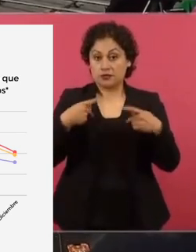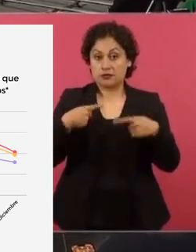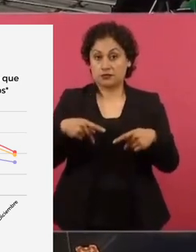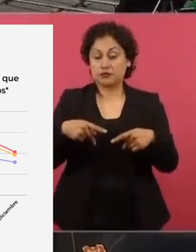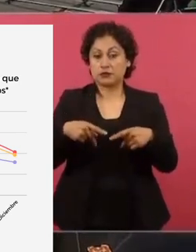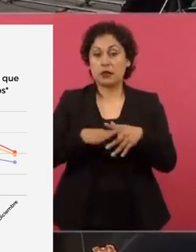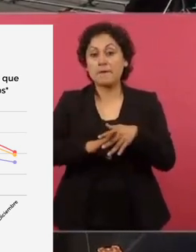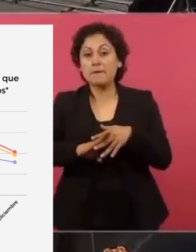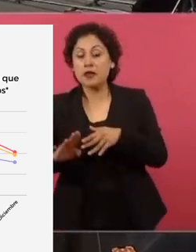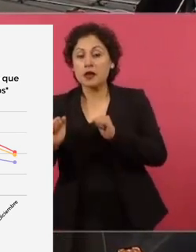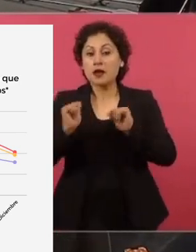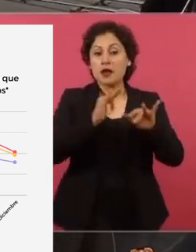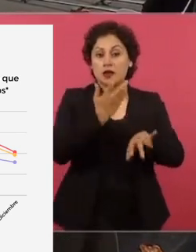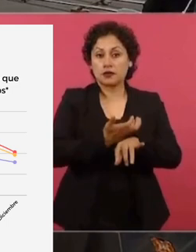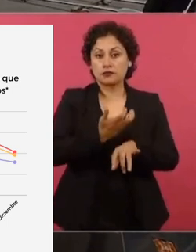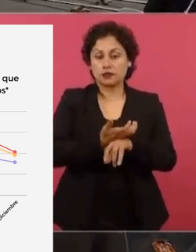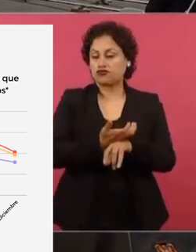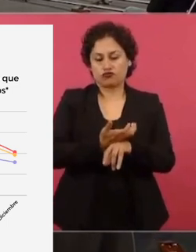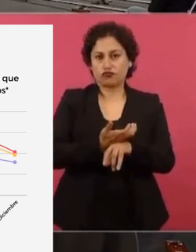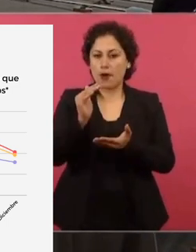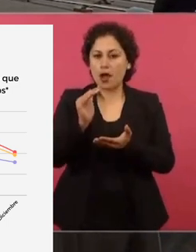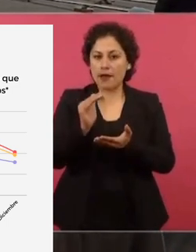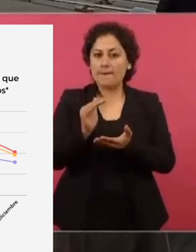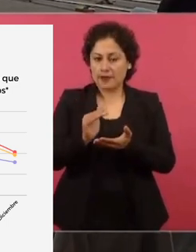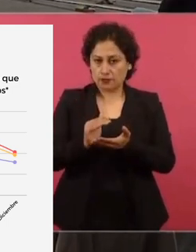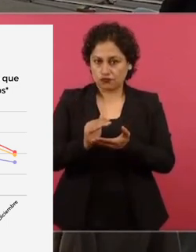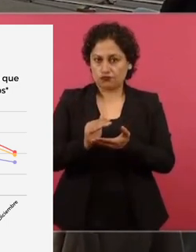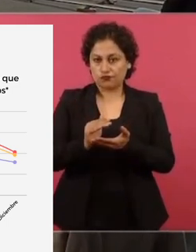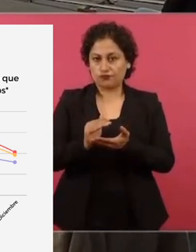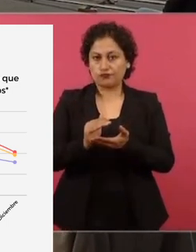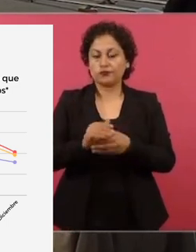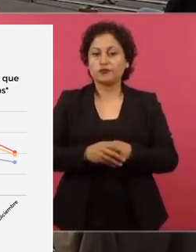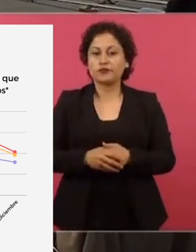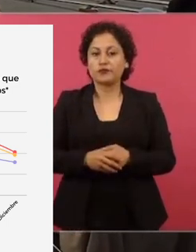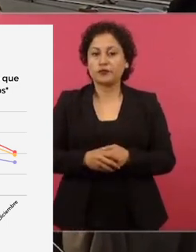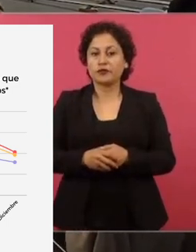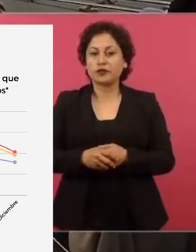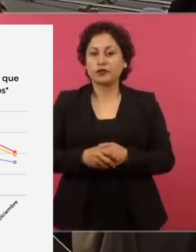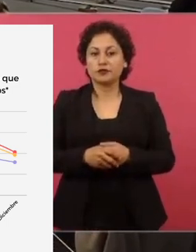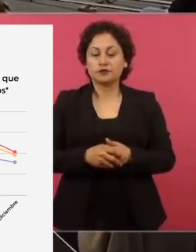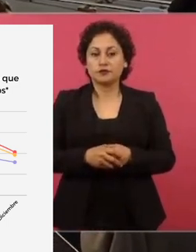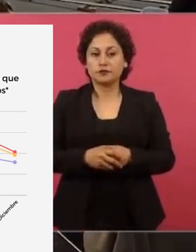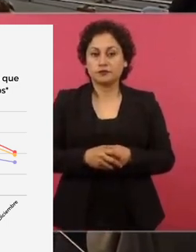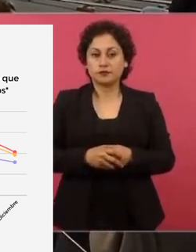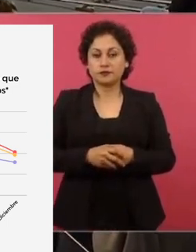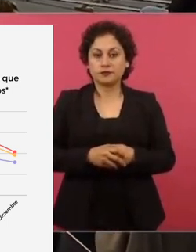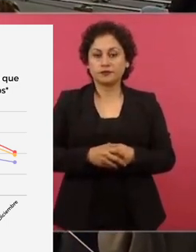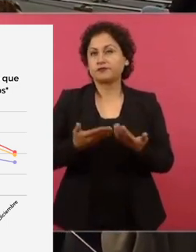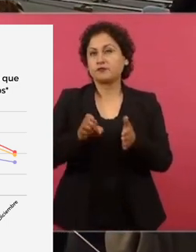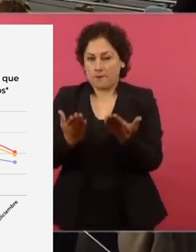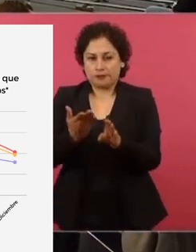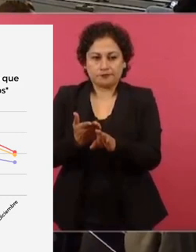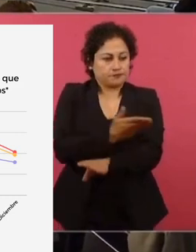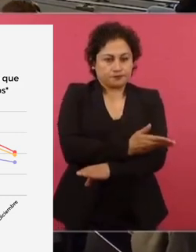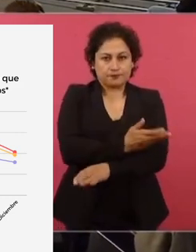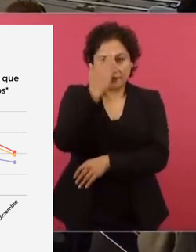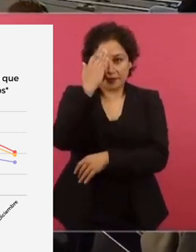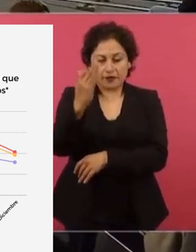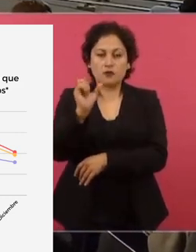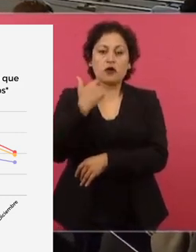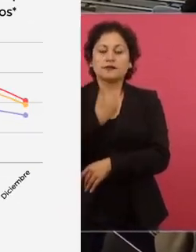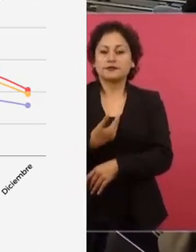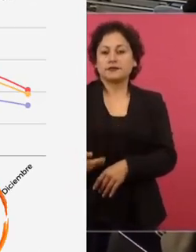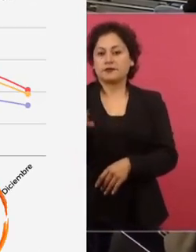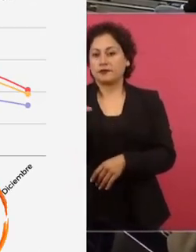que se ven obligados a emigrar a Estados Unidos. Cuando Felipe Calderón, cuando Fox,